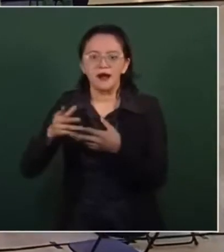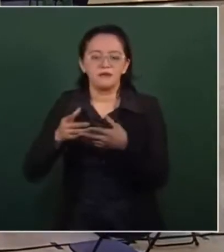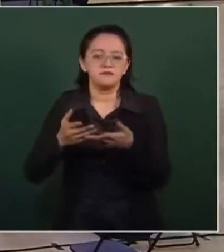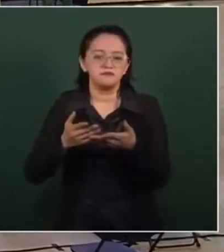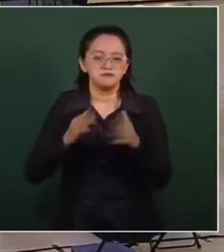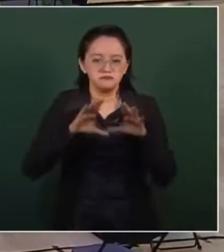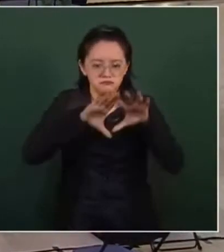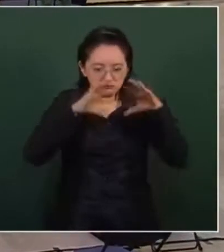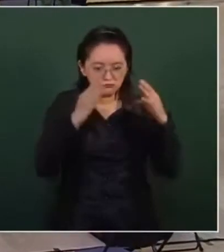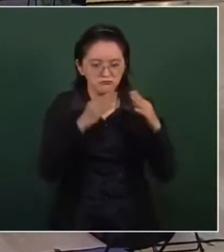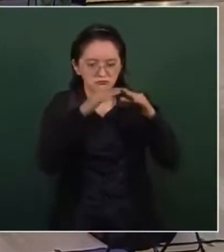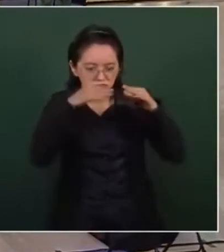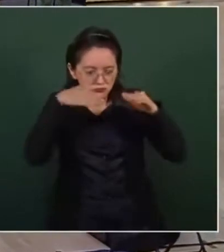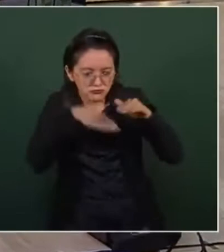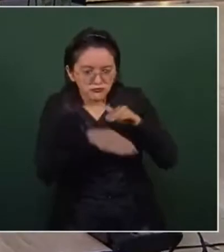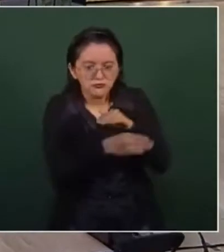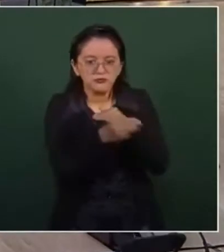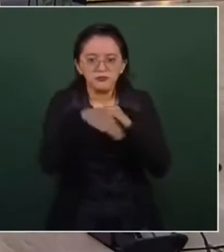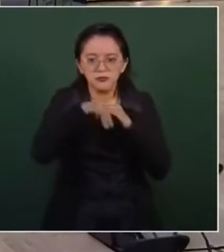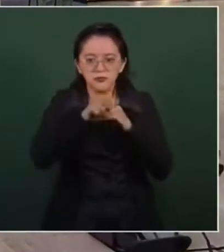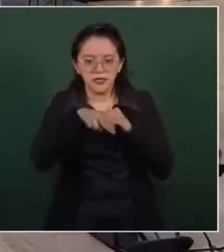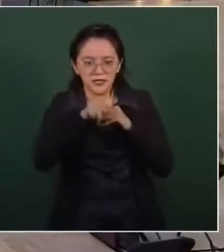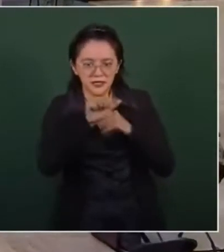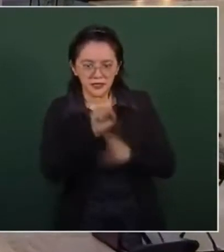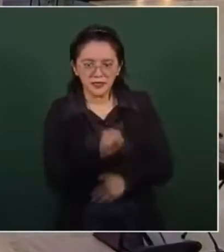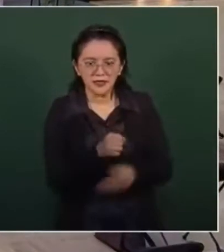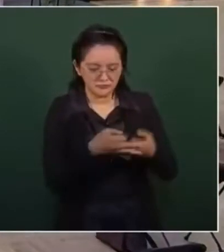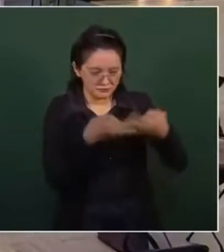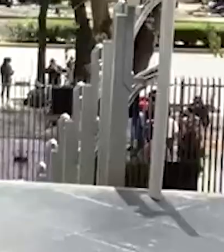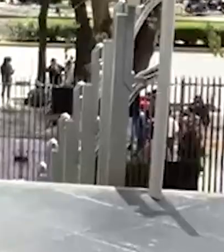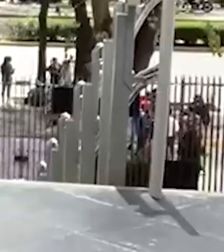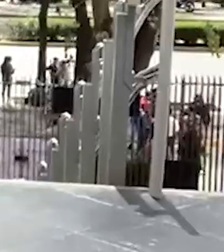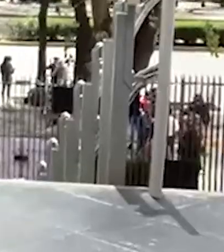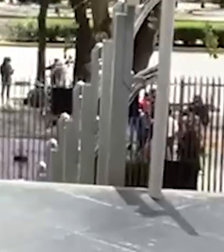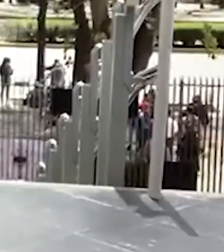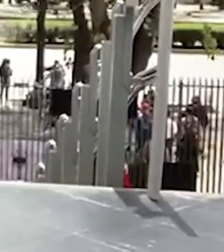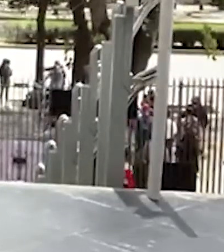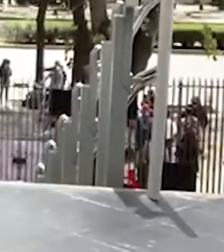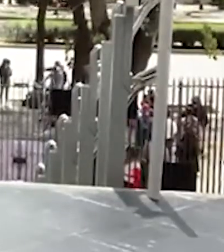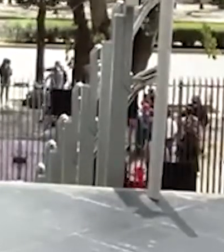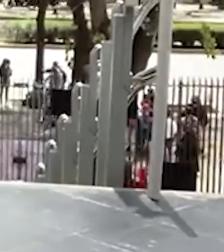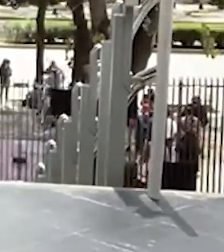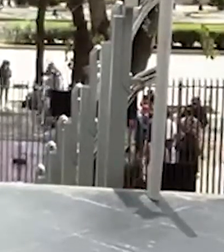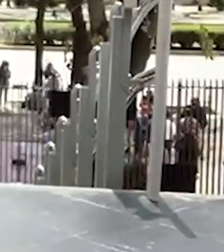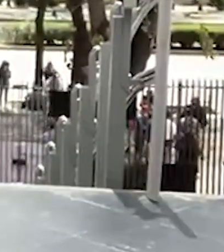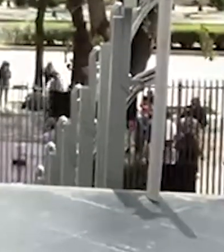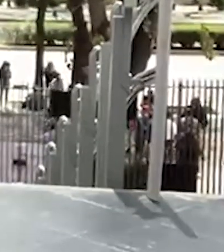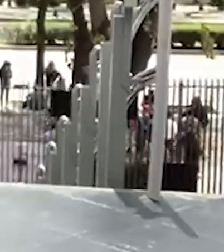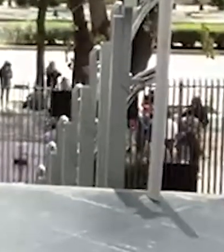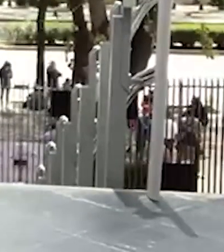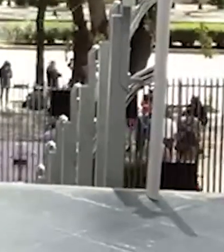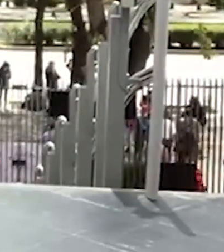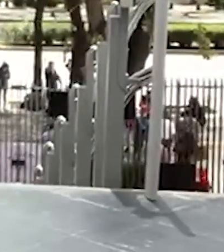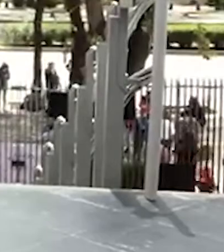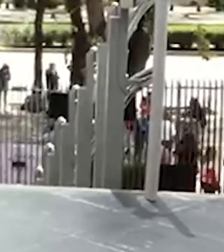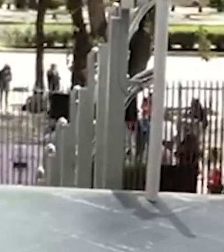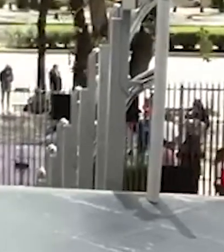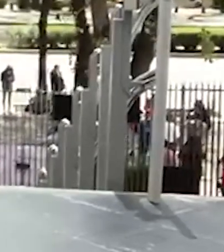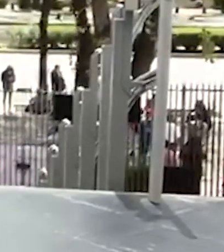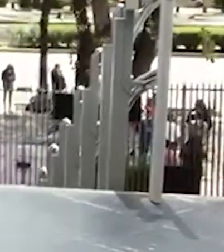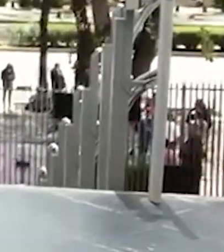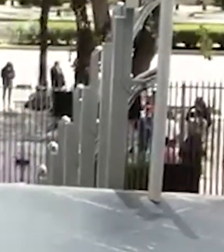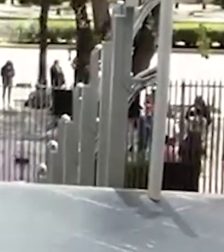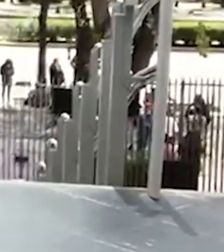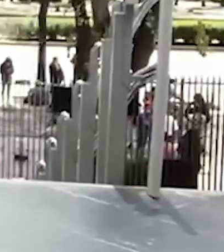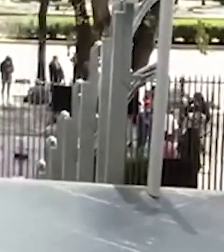pero que estará a cargo de la Secretaría de Marina y finalmente el mandatario federal aseguró que el próximo fin de semana va a visitar Jalisco, La Laguna y